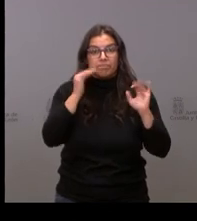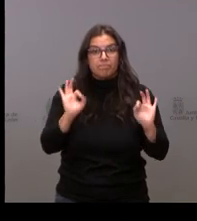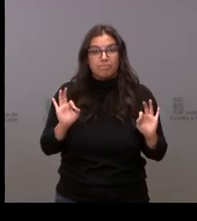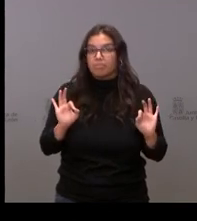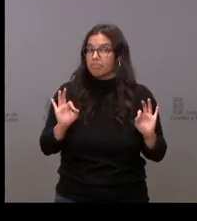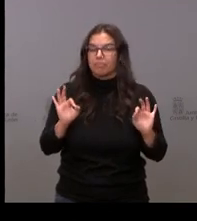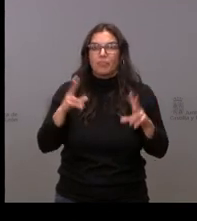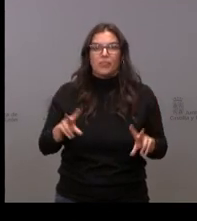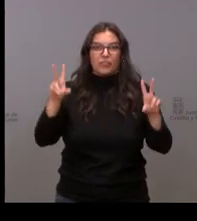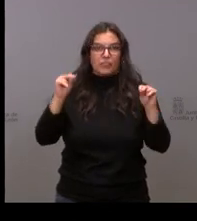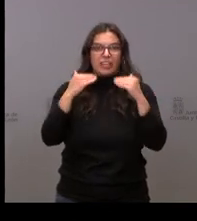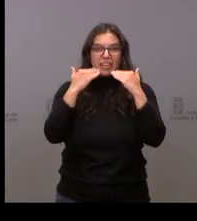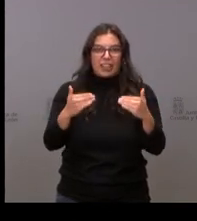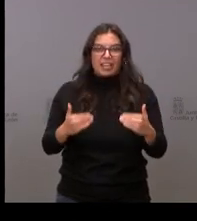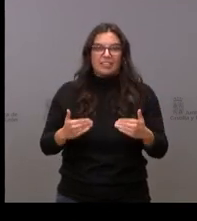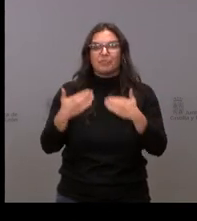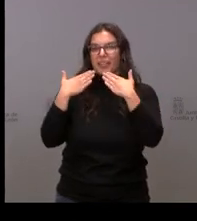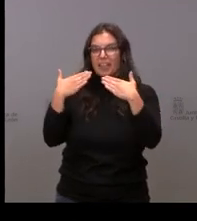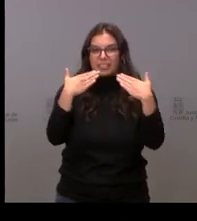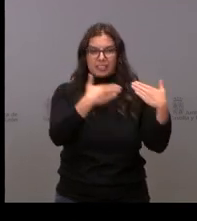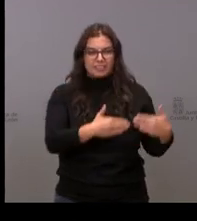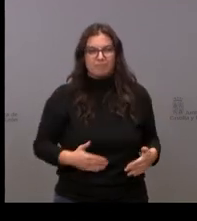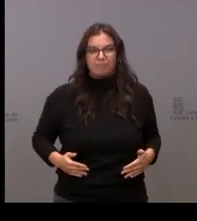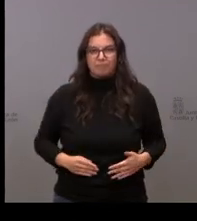pues terminamos aquí muchas gracias muchas gracias gracias